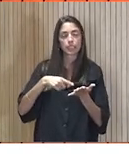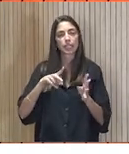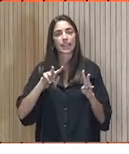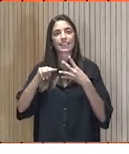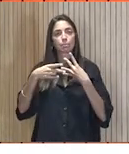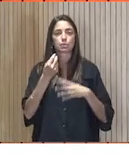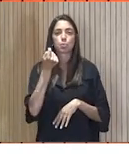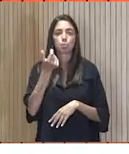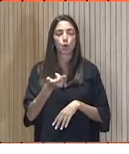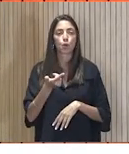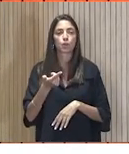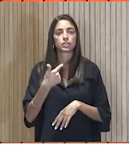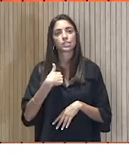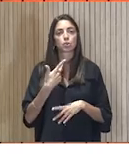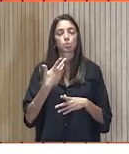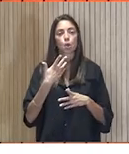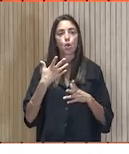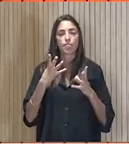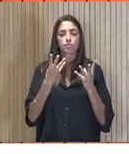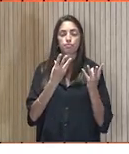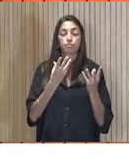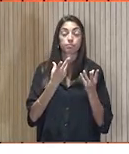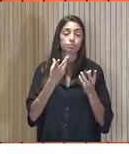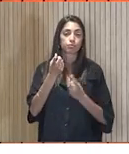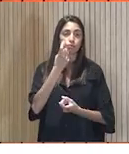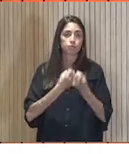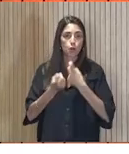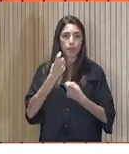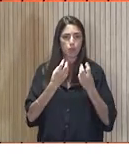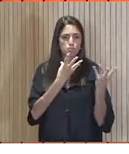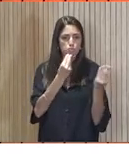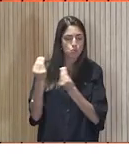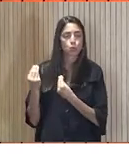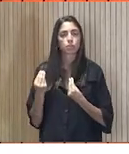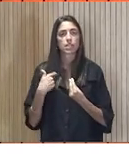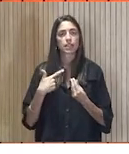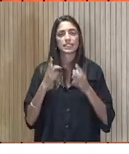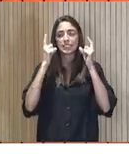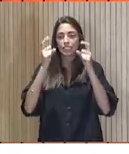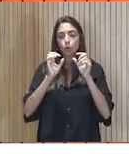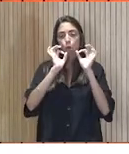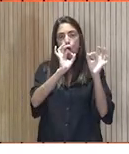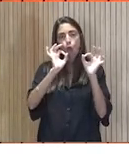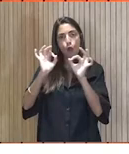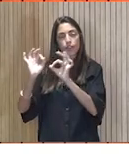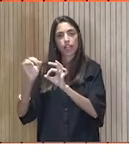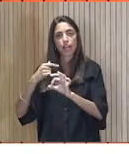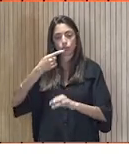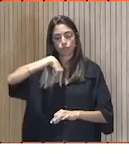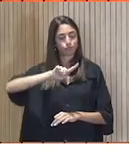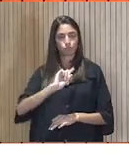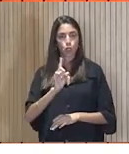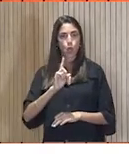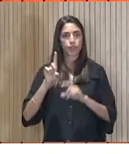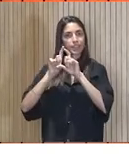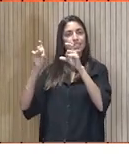demasiado, es un bosque de información, poner a orden, no por parte nuestra, sino por instituciones, personas